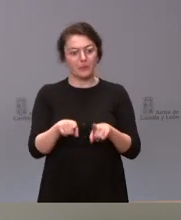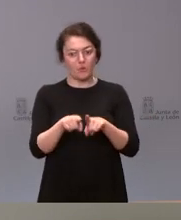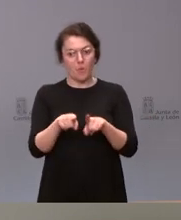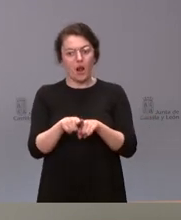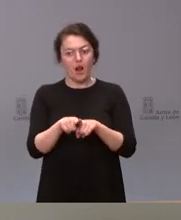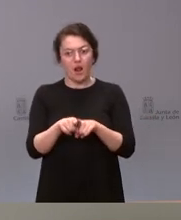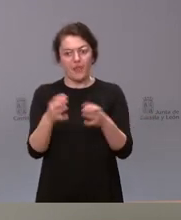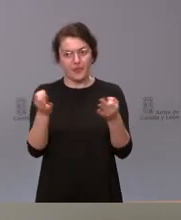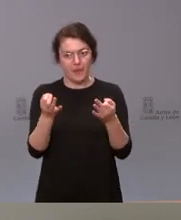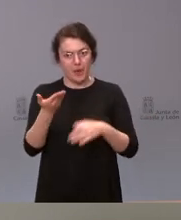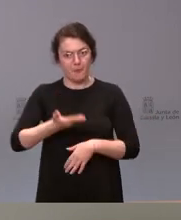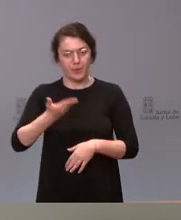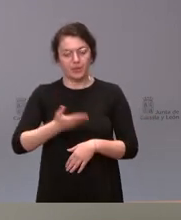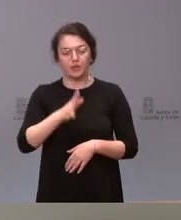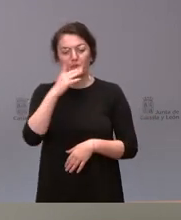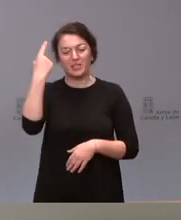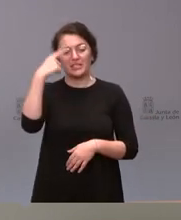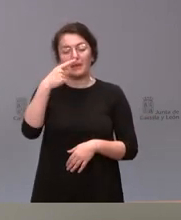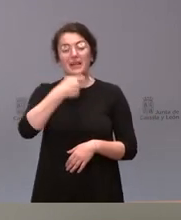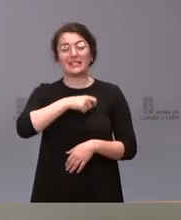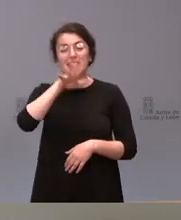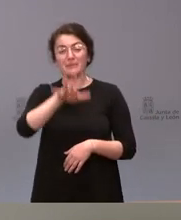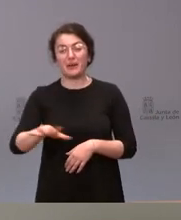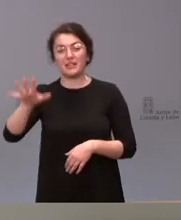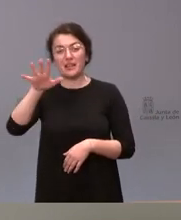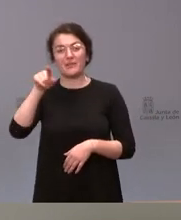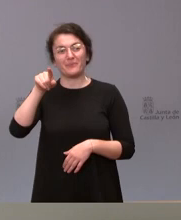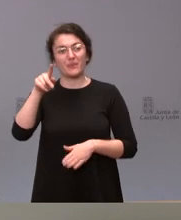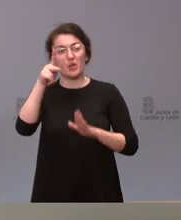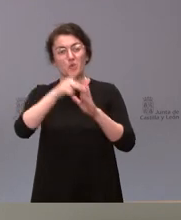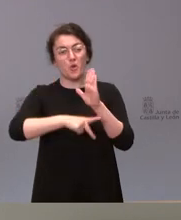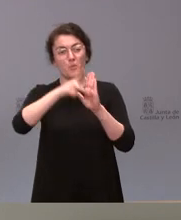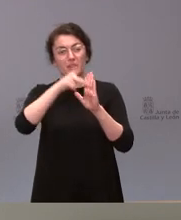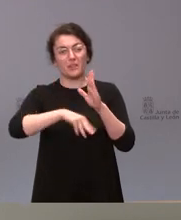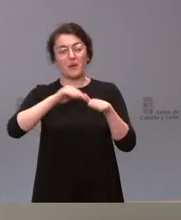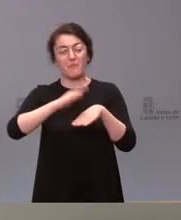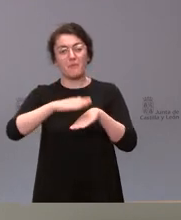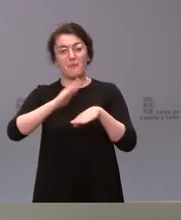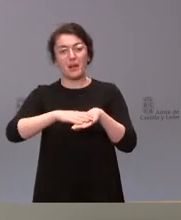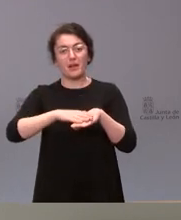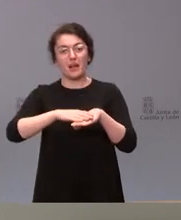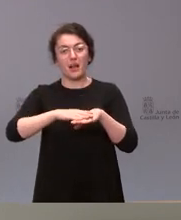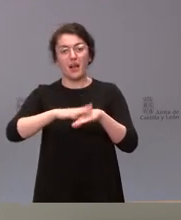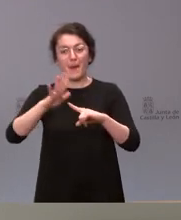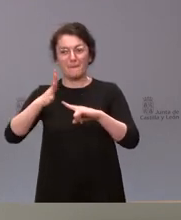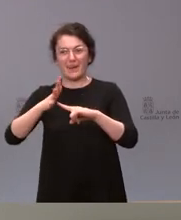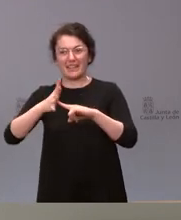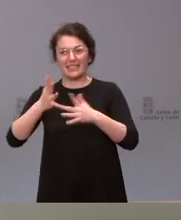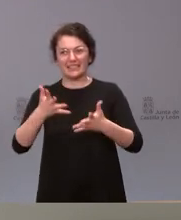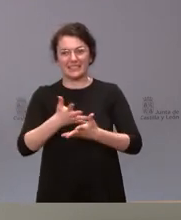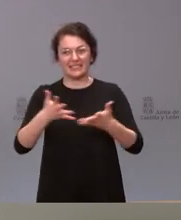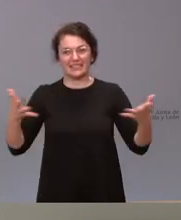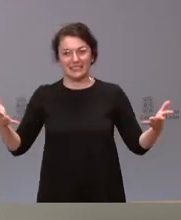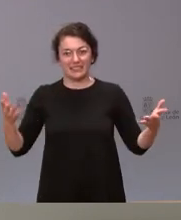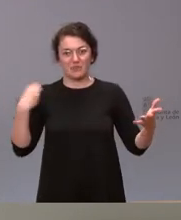también que en el ámbito nacional pues se cambió toda la normativa para los parques de más dimensión por parte